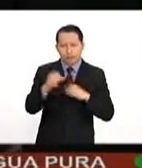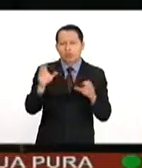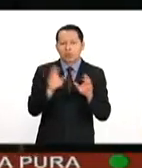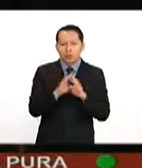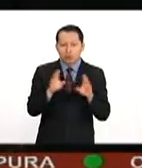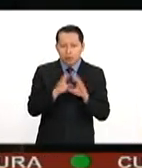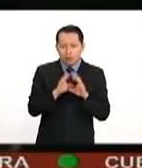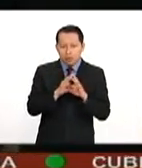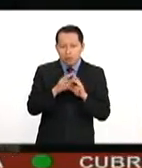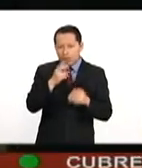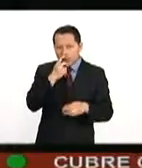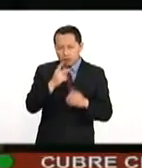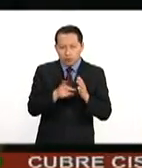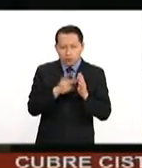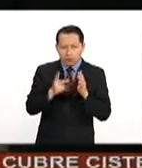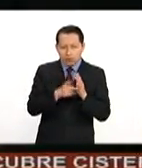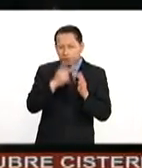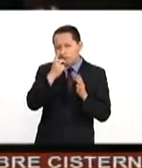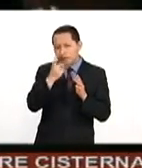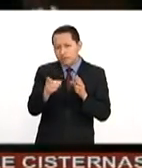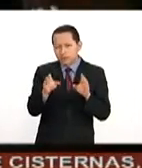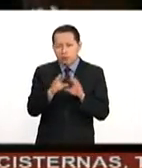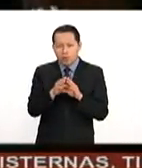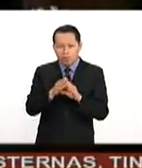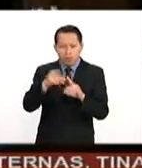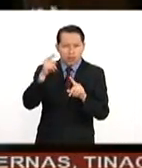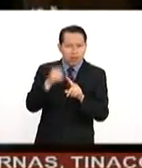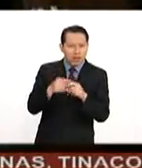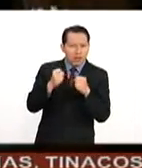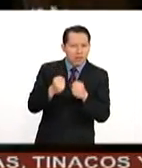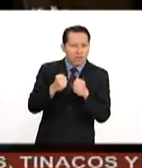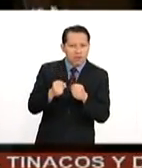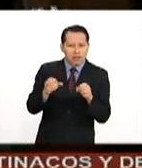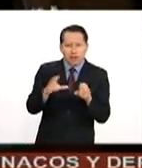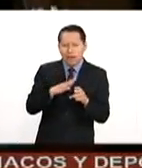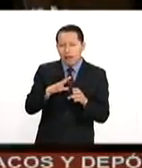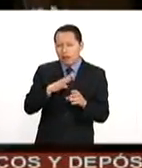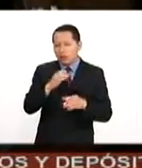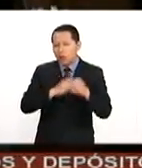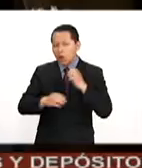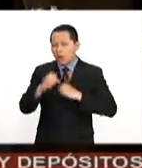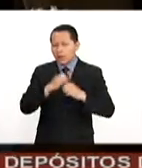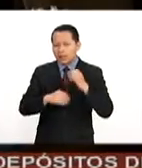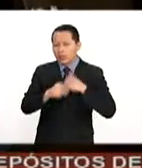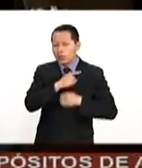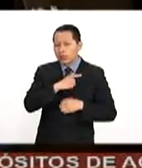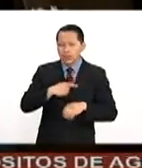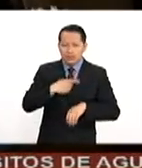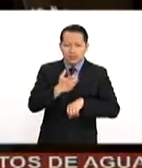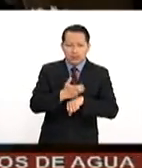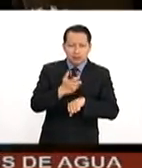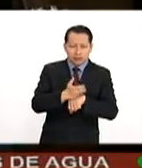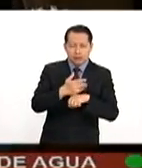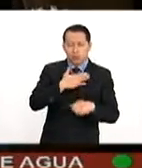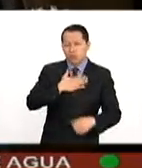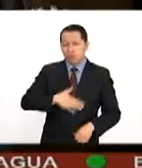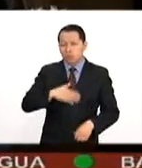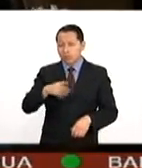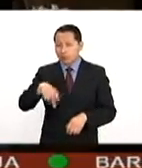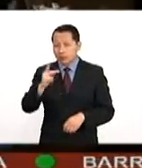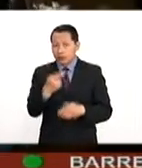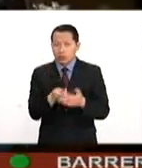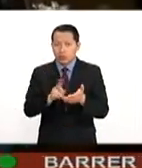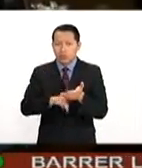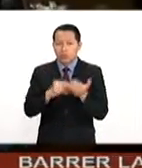pues reiteró su insistencia de que los acuerdos comerciales deben ser justos a los Estados Unidos, pero también esta